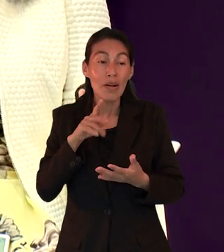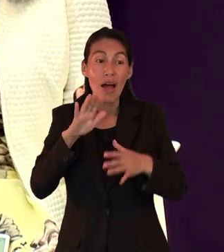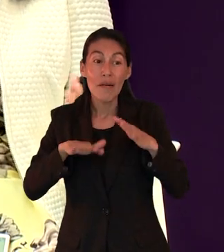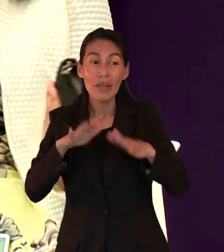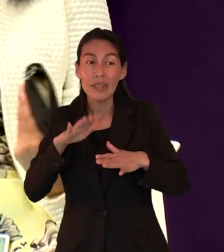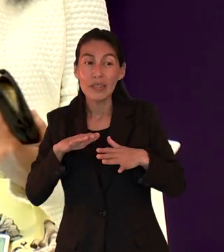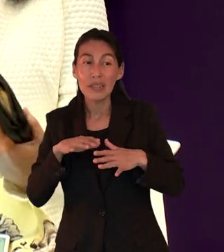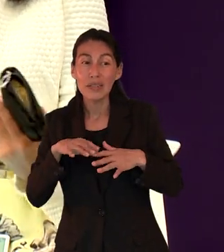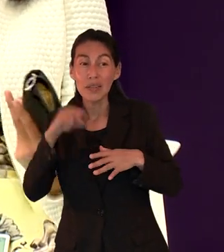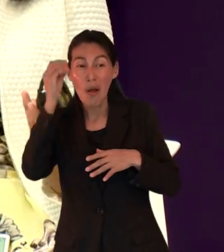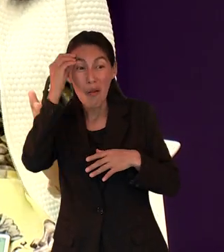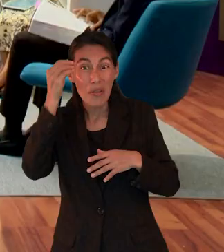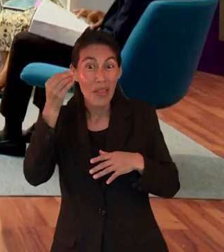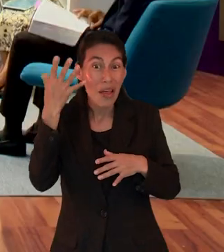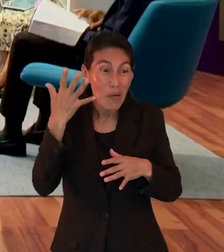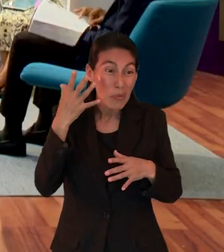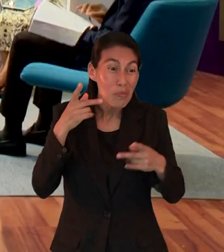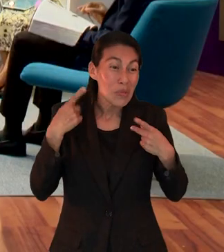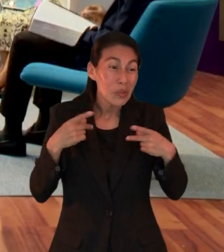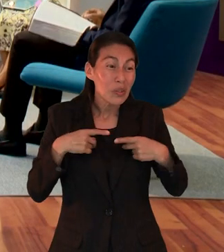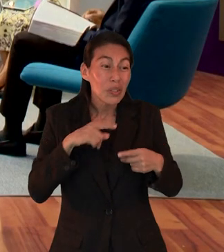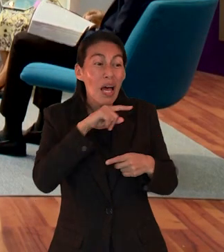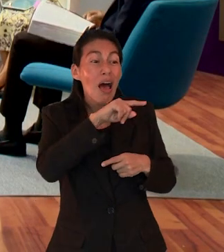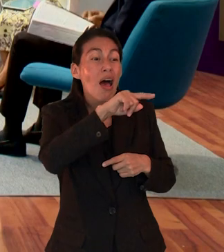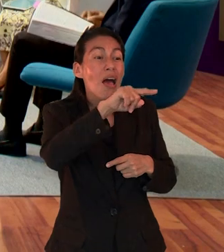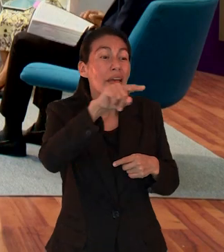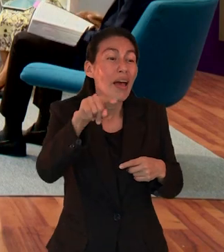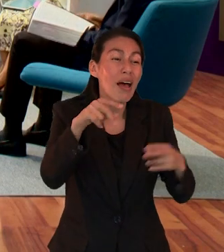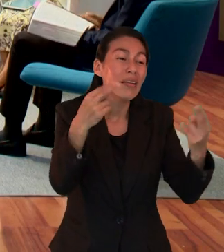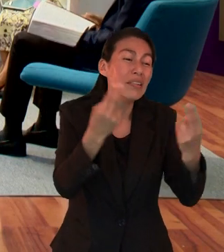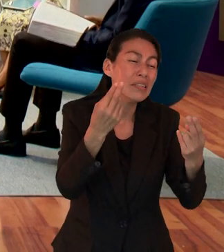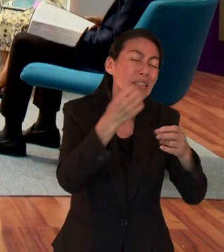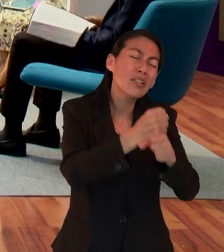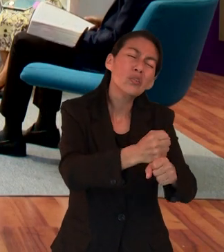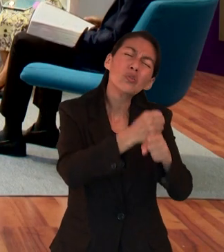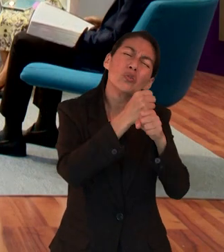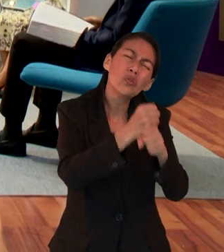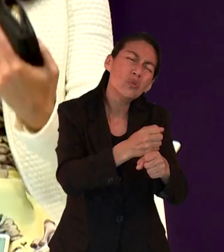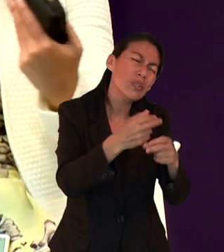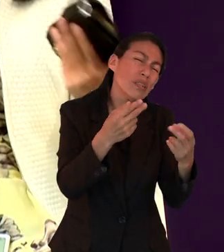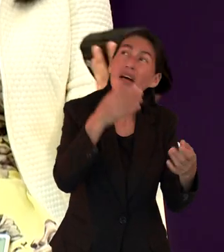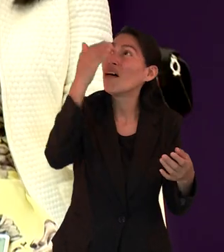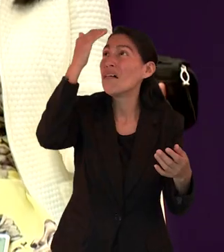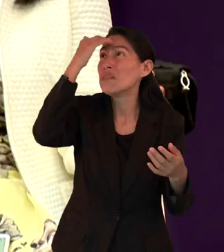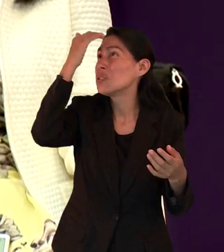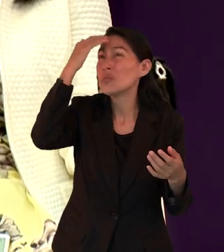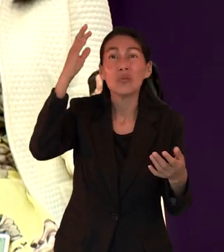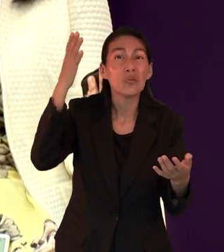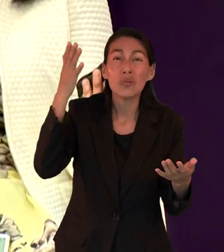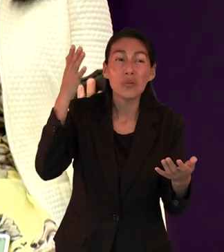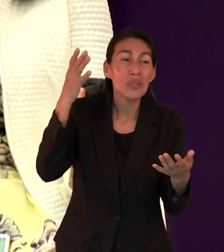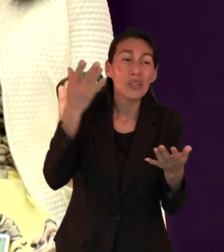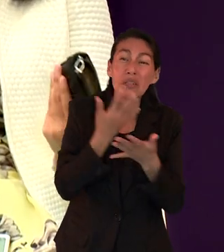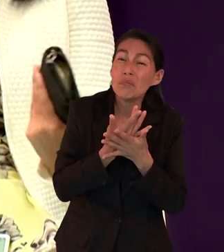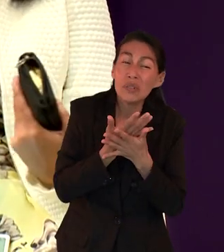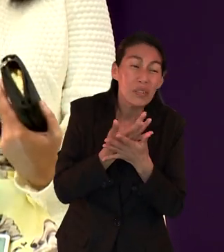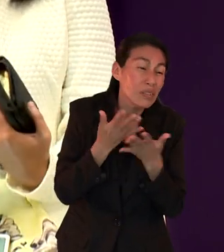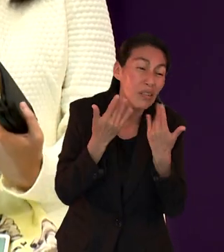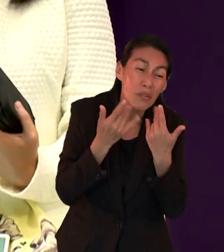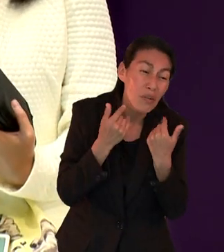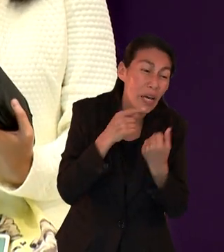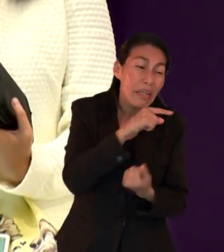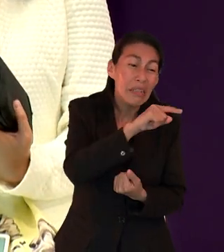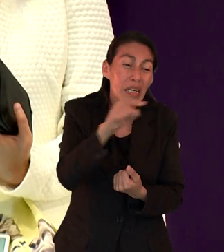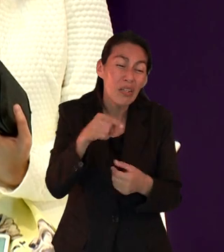quedamos en lo que es cómodo para nosotros en lo que tenemos a nuestro alrededor y se nos olvida que allá afuera hay mucha gente que necesita de